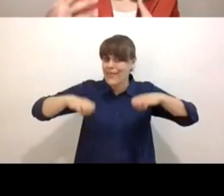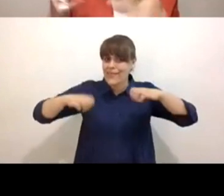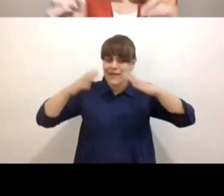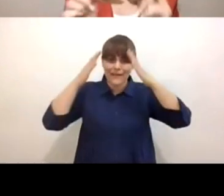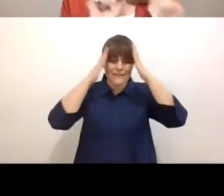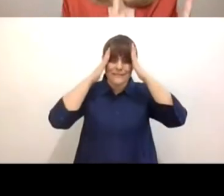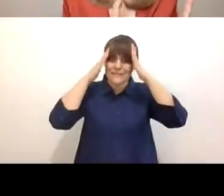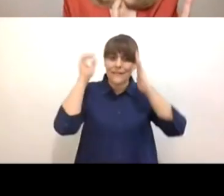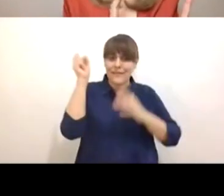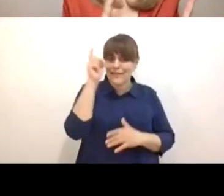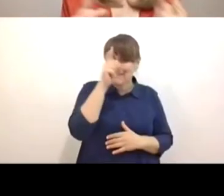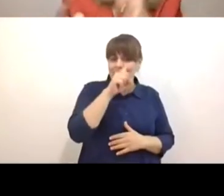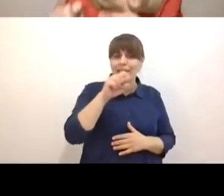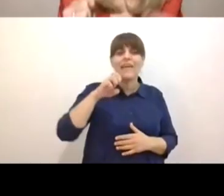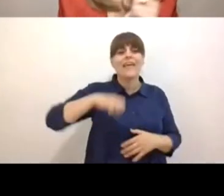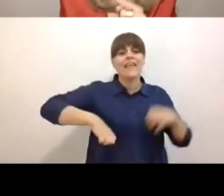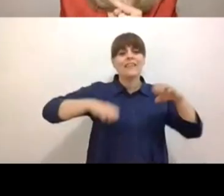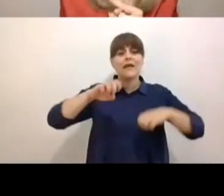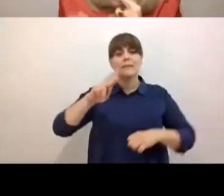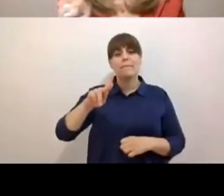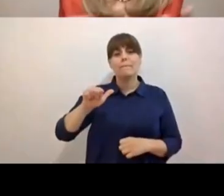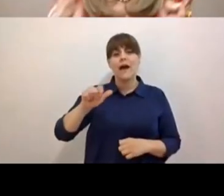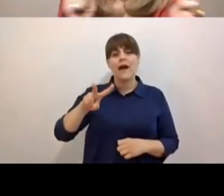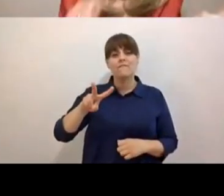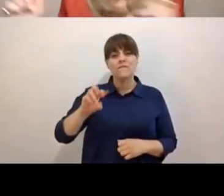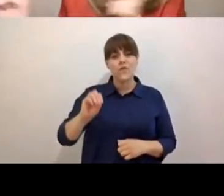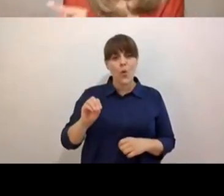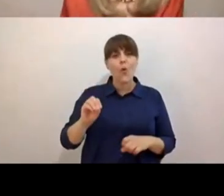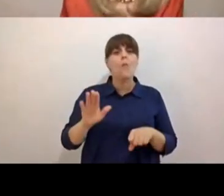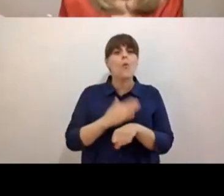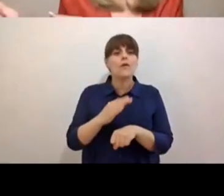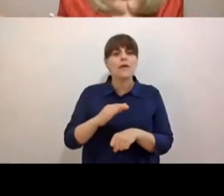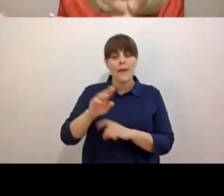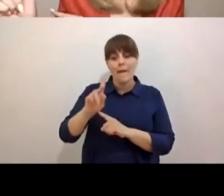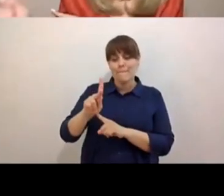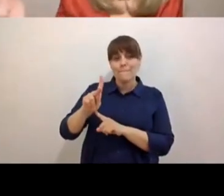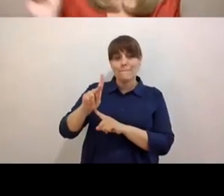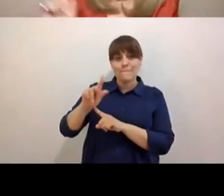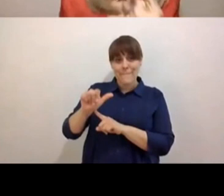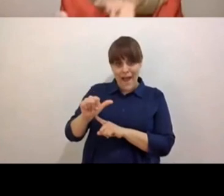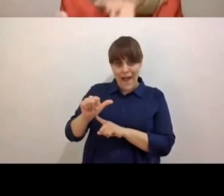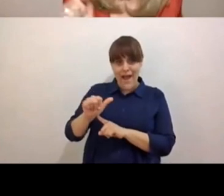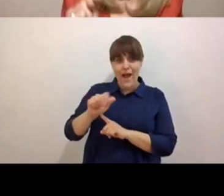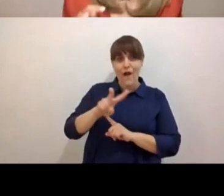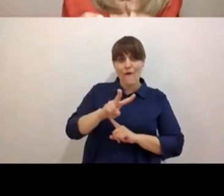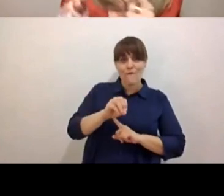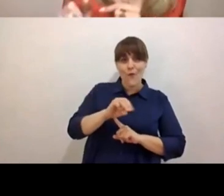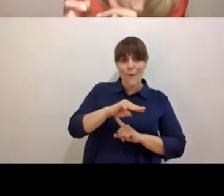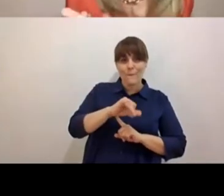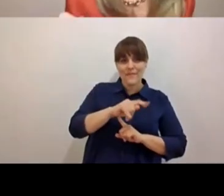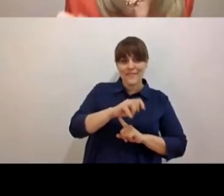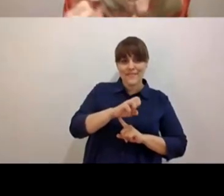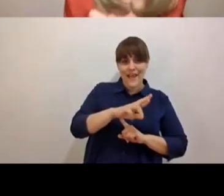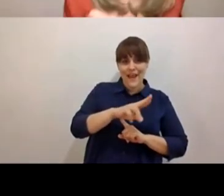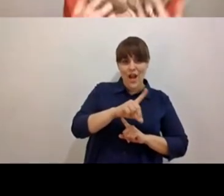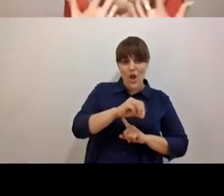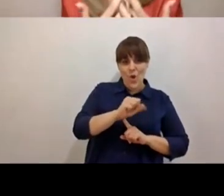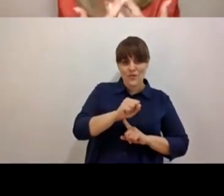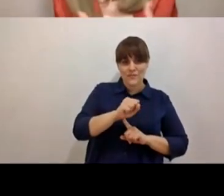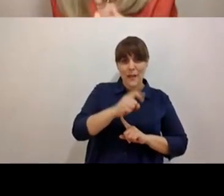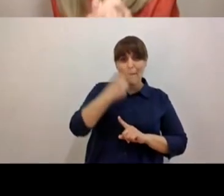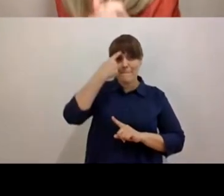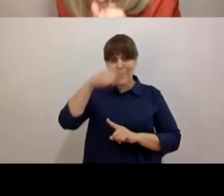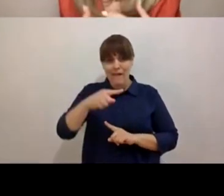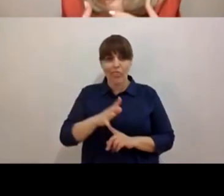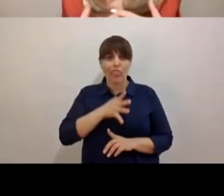que en la edad del pavo, ¿sabes por qué? Porque están para vomitarlos. Así dicen, ¿no? Tristemente. Y no